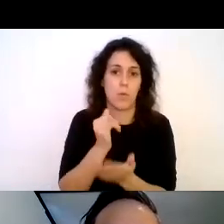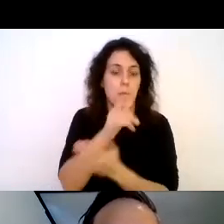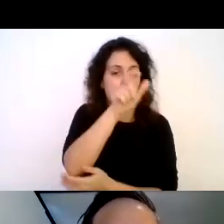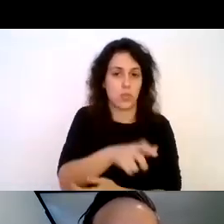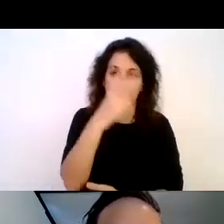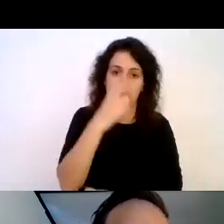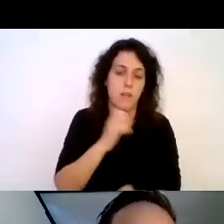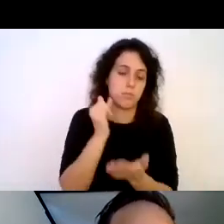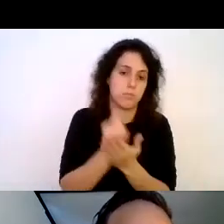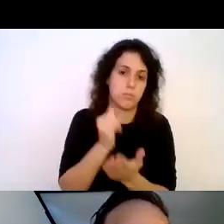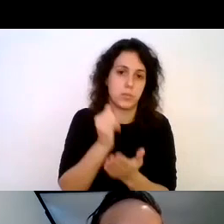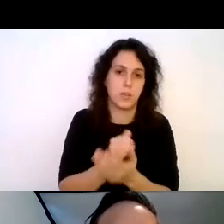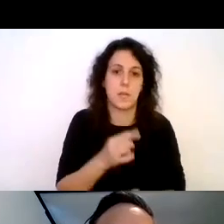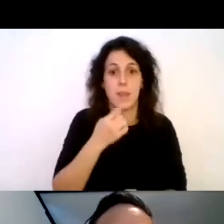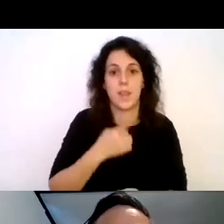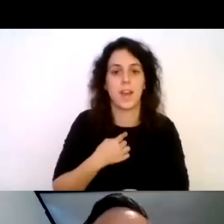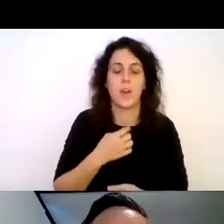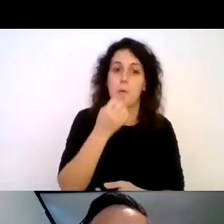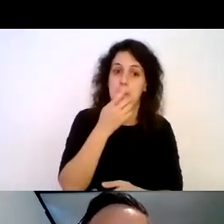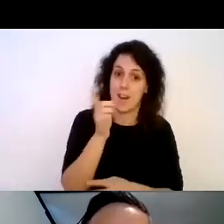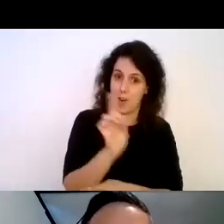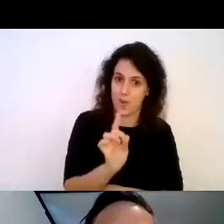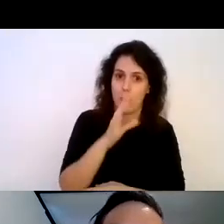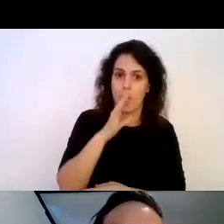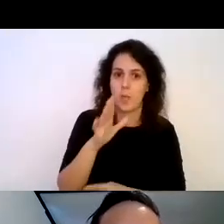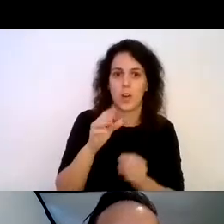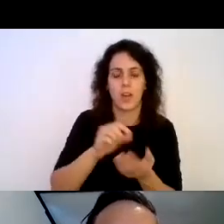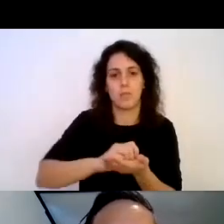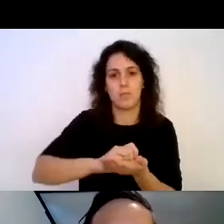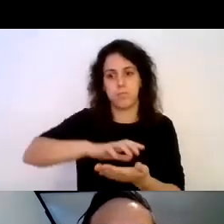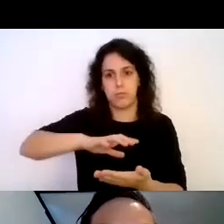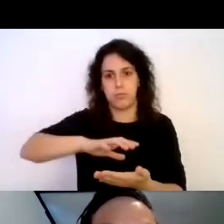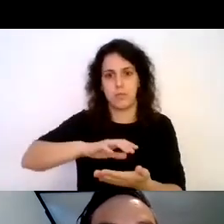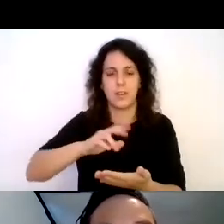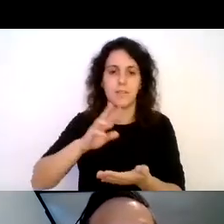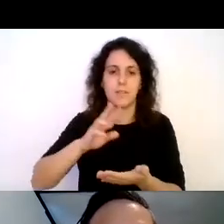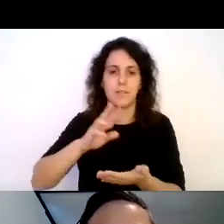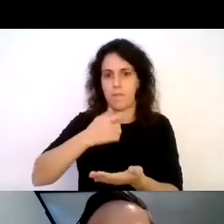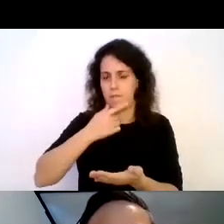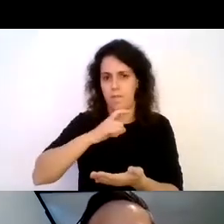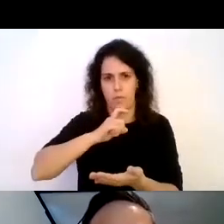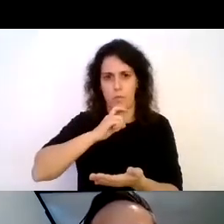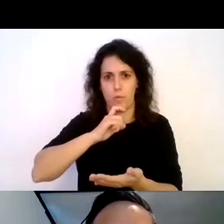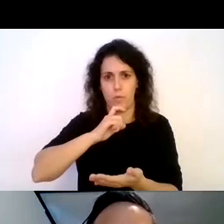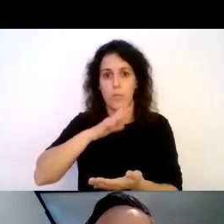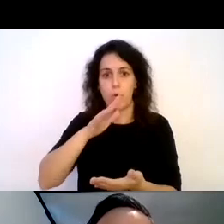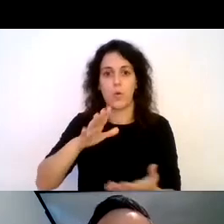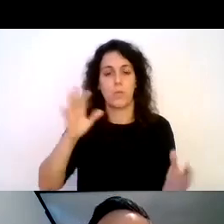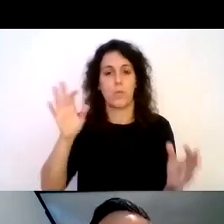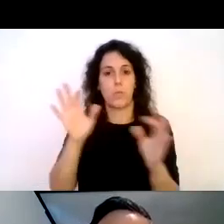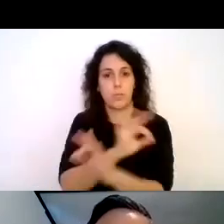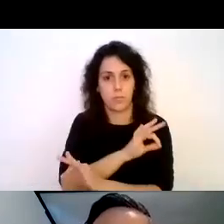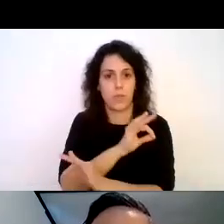La verdad es que me dijeron que no estaba bueno porque estaba sobredimensionado y así no era legible. De hecho podían llegar a confundirlo con un dibujo.